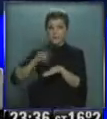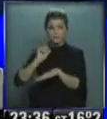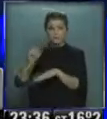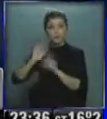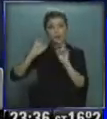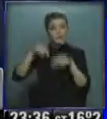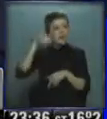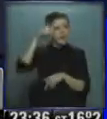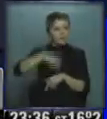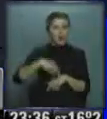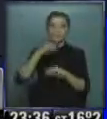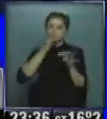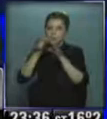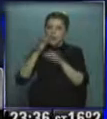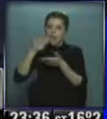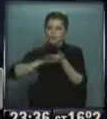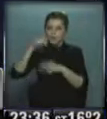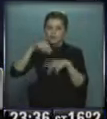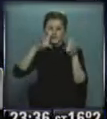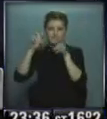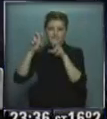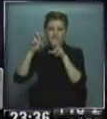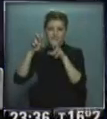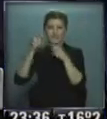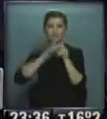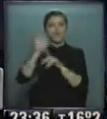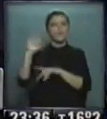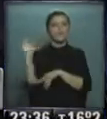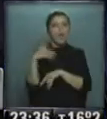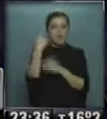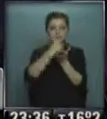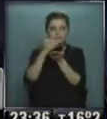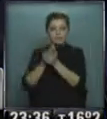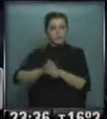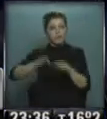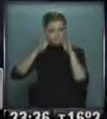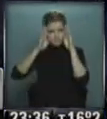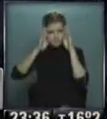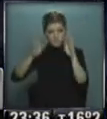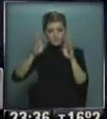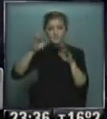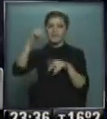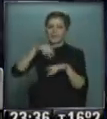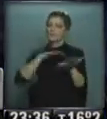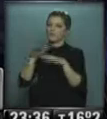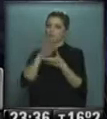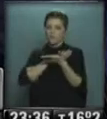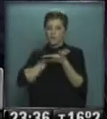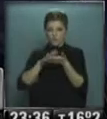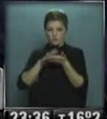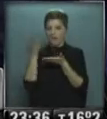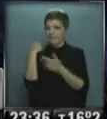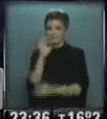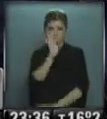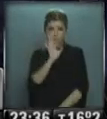poder adquisitivo y hoy se discutió de esto entonces compromete a todos los sectores a discutir esto es un contexto diferente es un marco nuevo que hasta ahora no se había